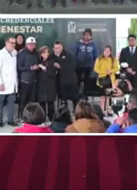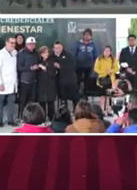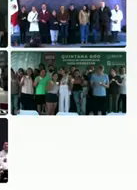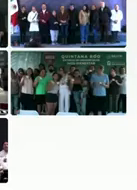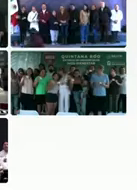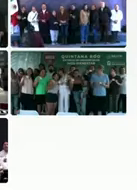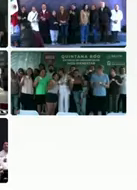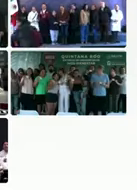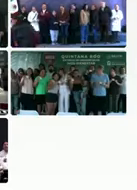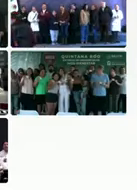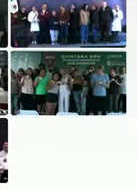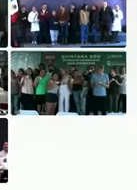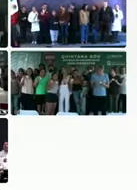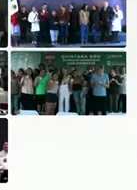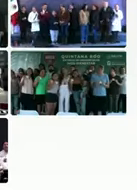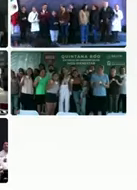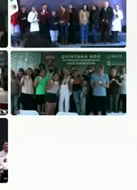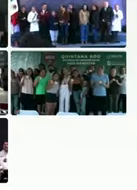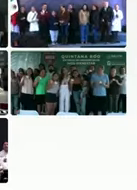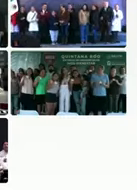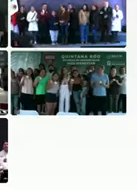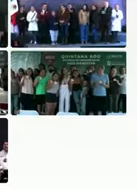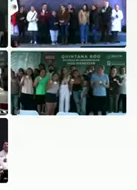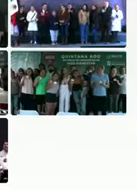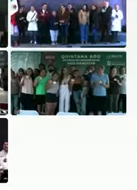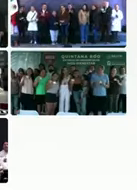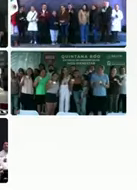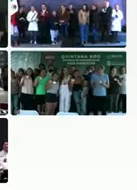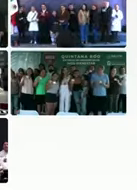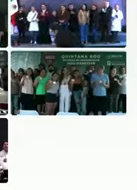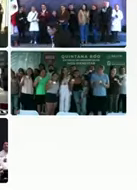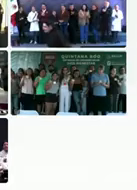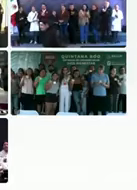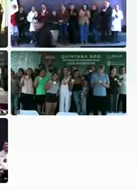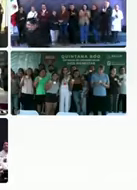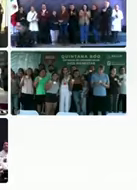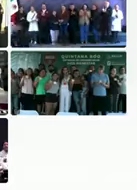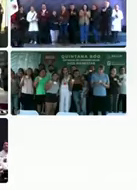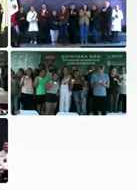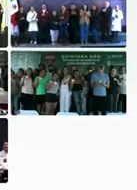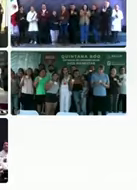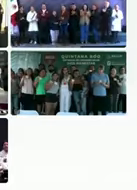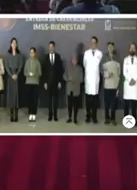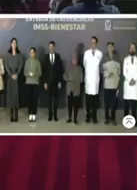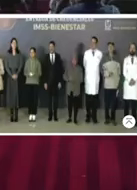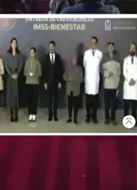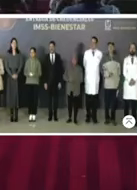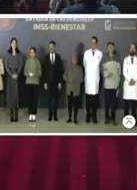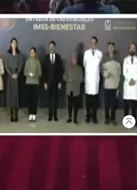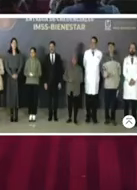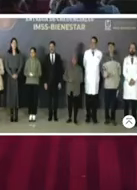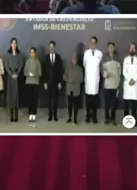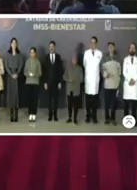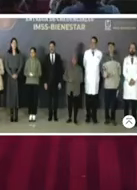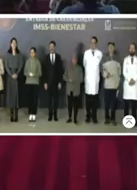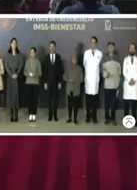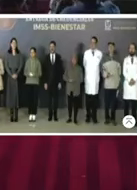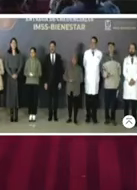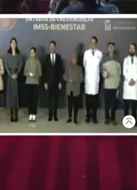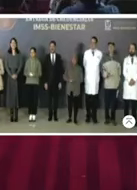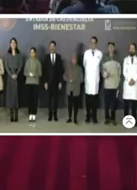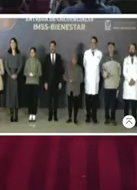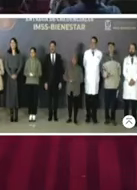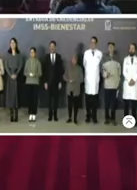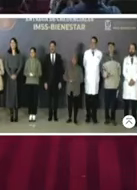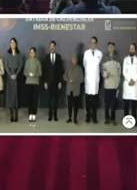sentido, verdad agradecerle a todas las gobernadoras, gobernadores, coordinadores y coordinadoras estatales, secretarias y secretarios de salud y